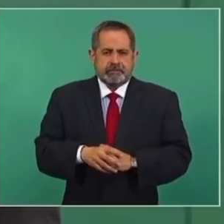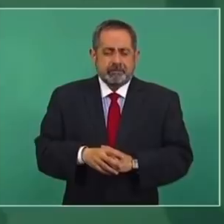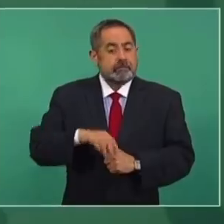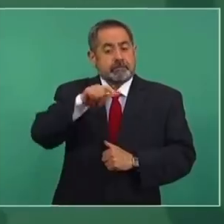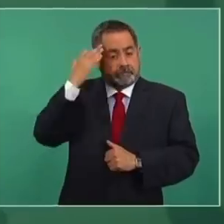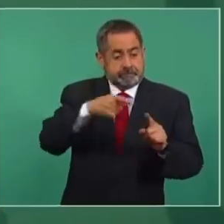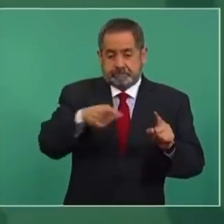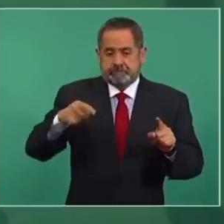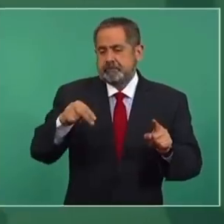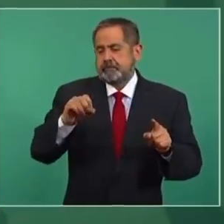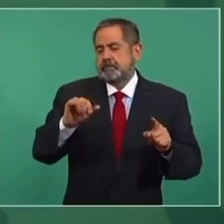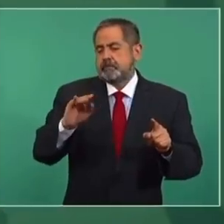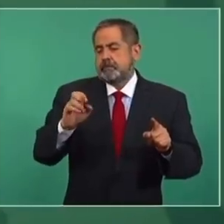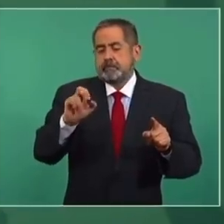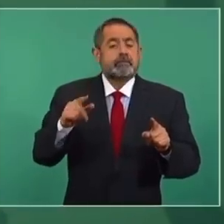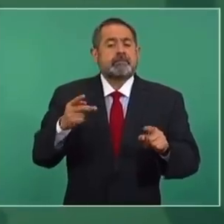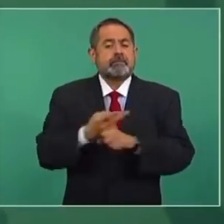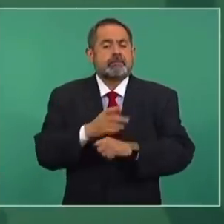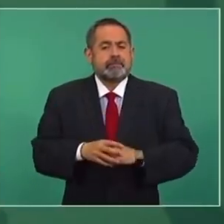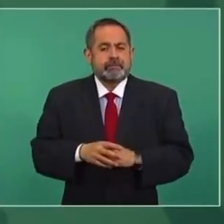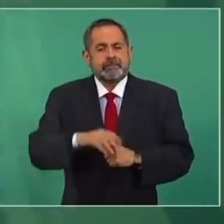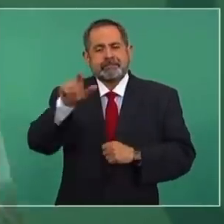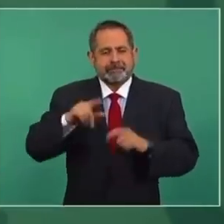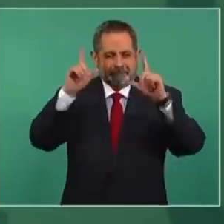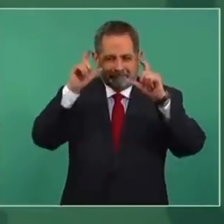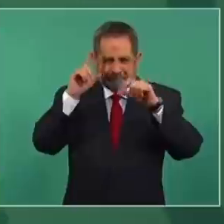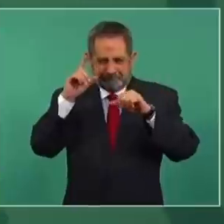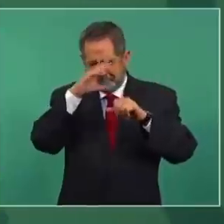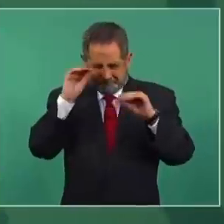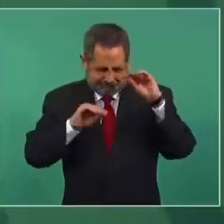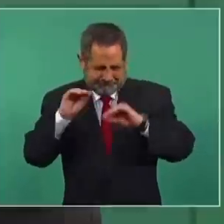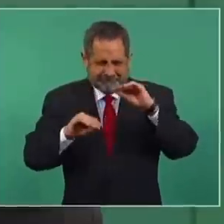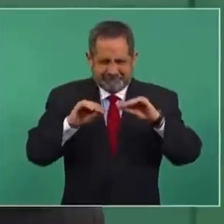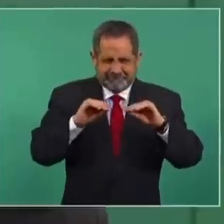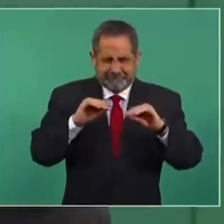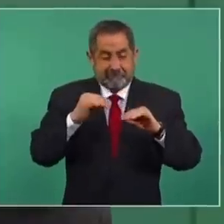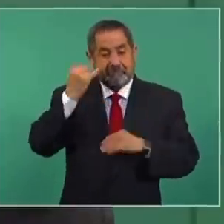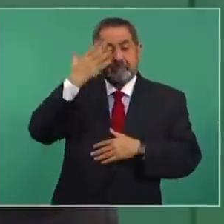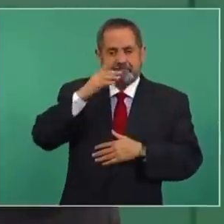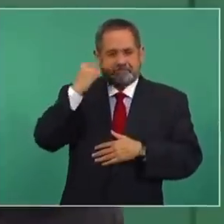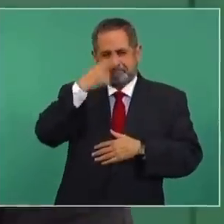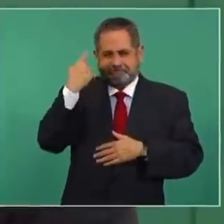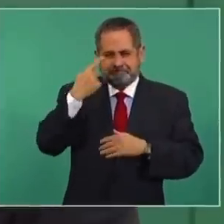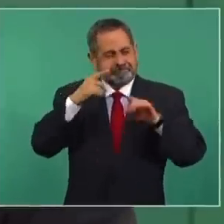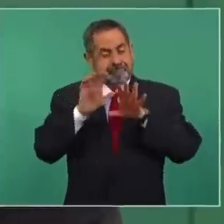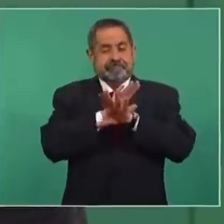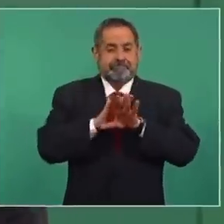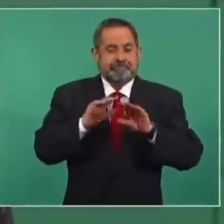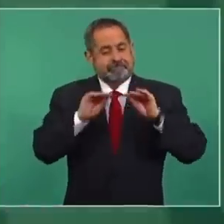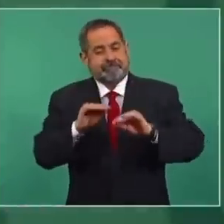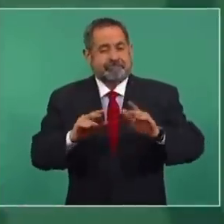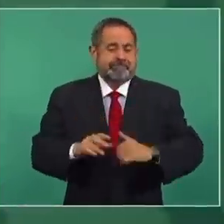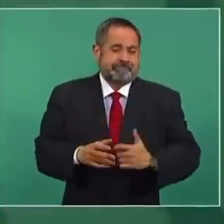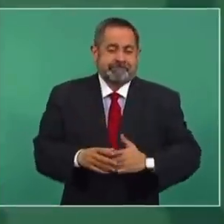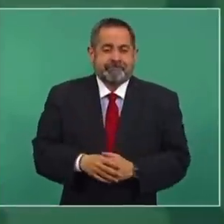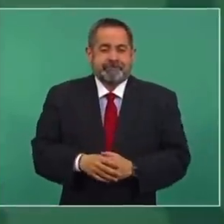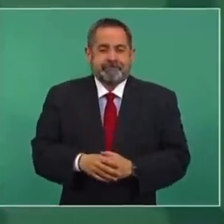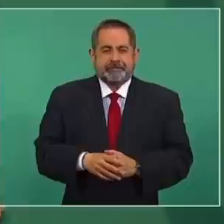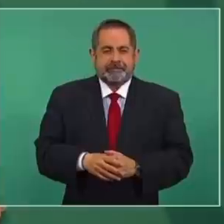En el periodo neoliberal empezó con el photoshow, la imagen. A veces sacaban